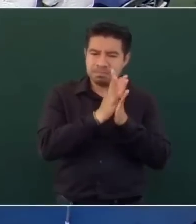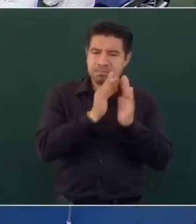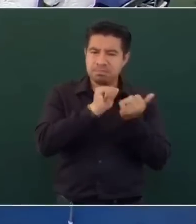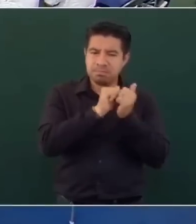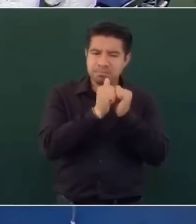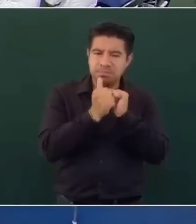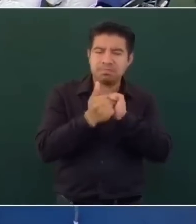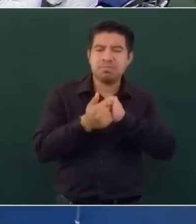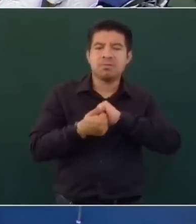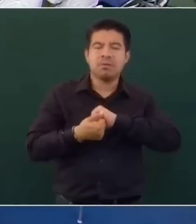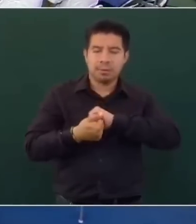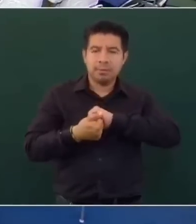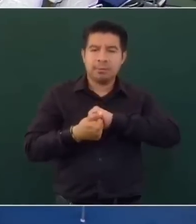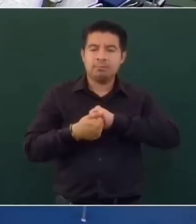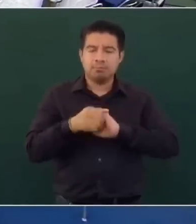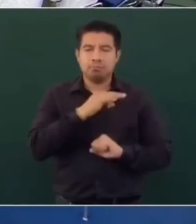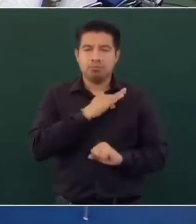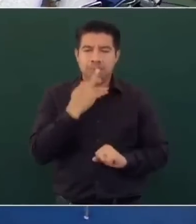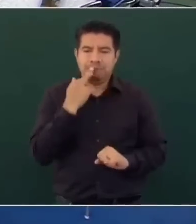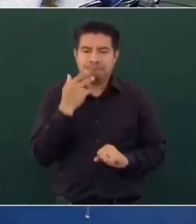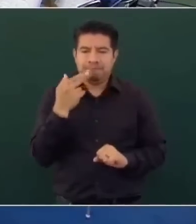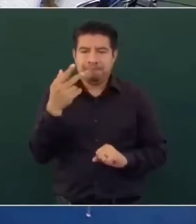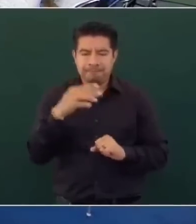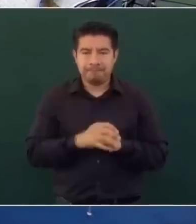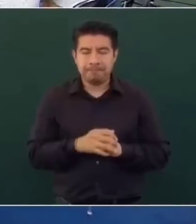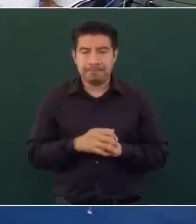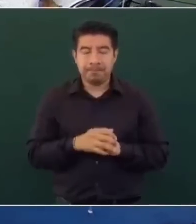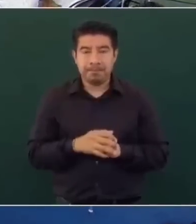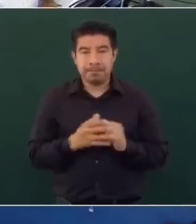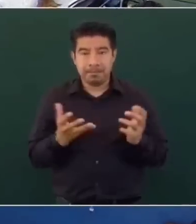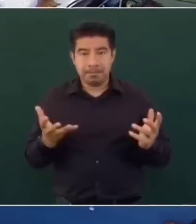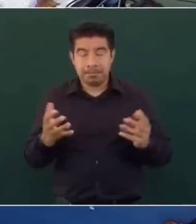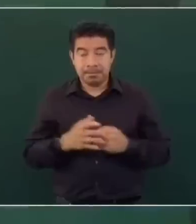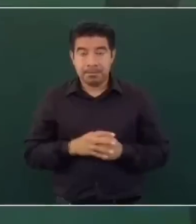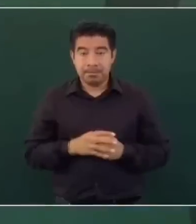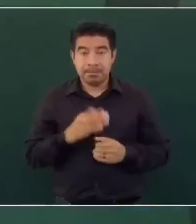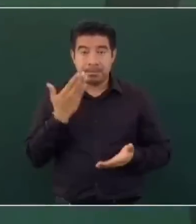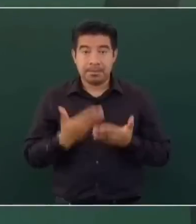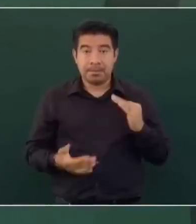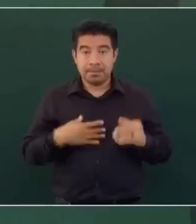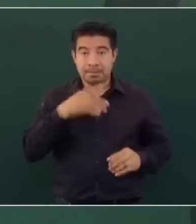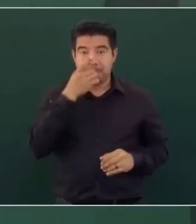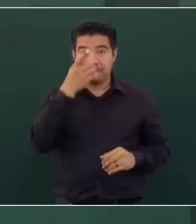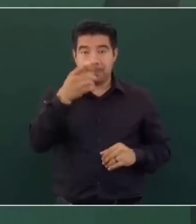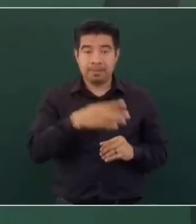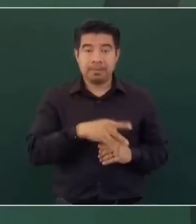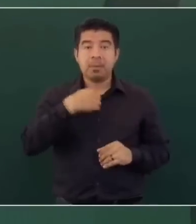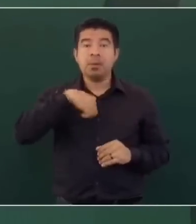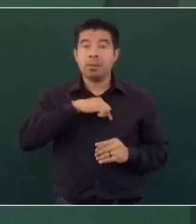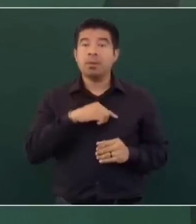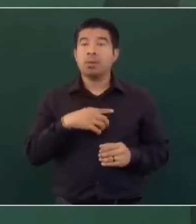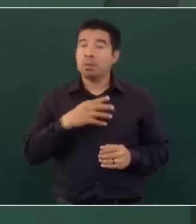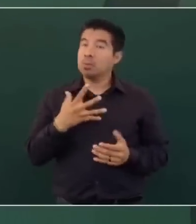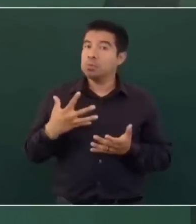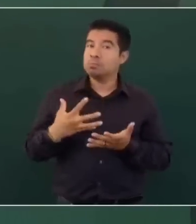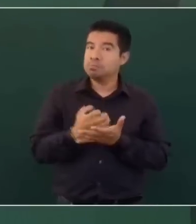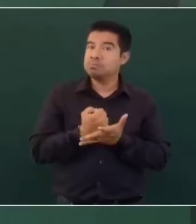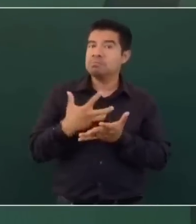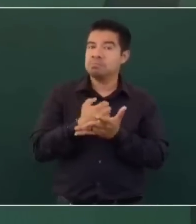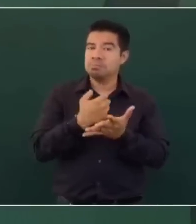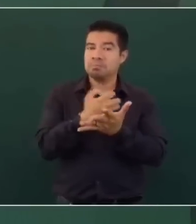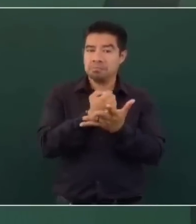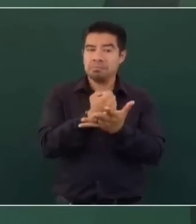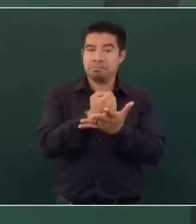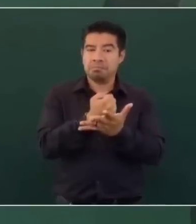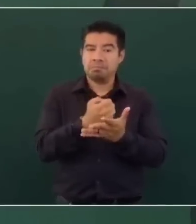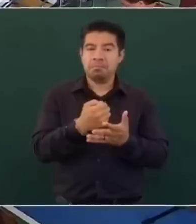Con decirles que les estamos ganando a